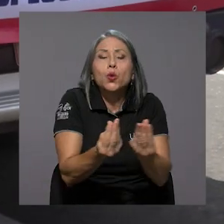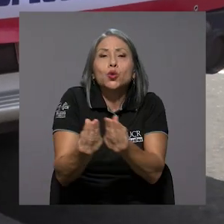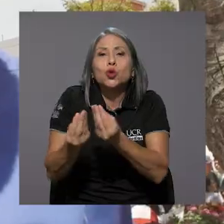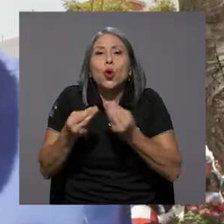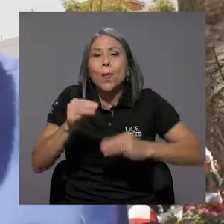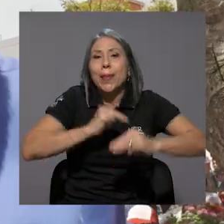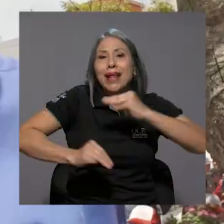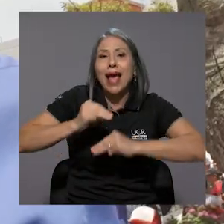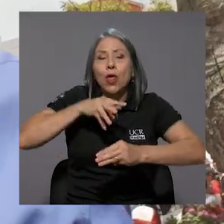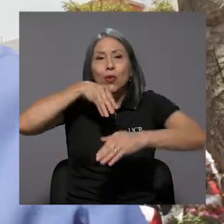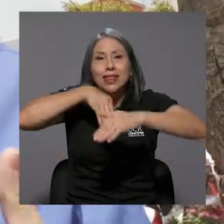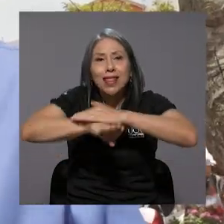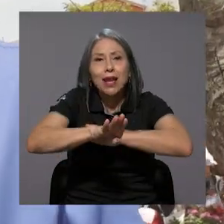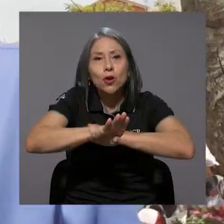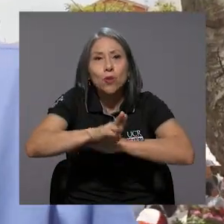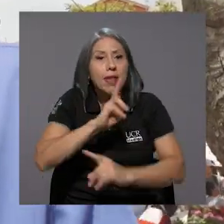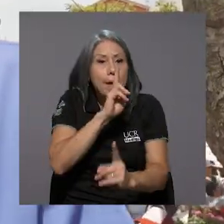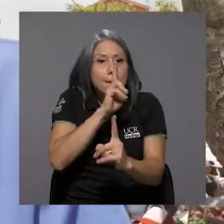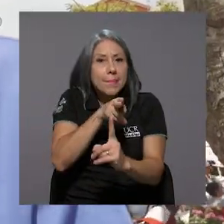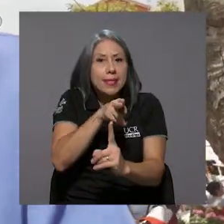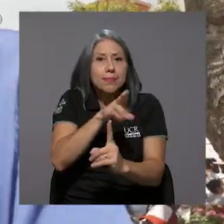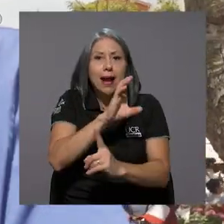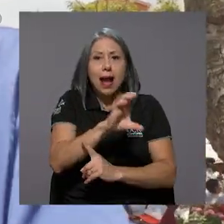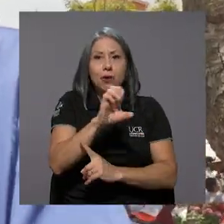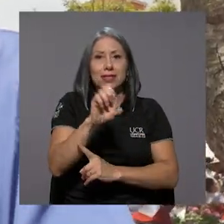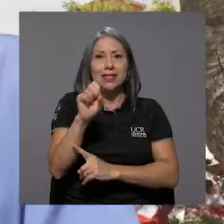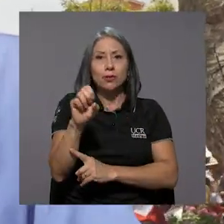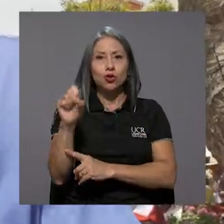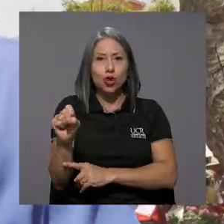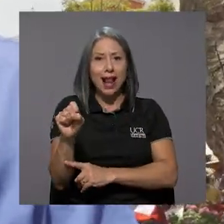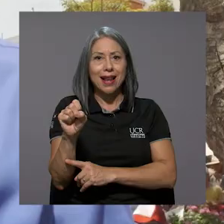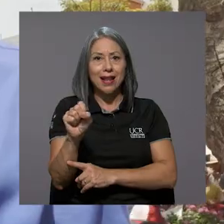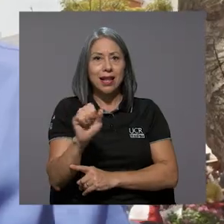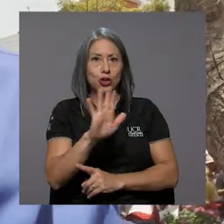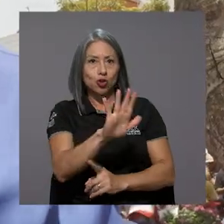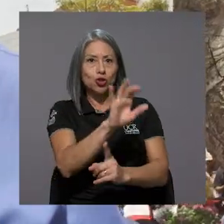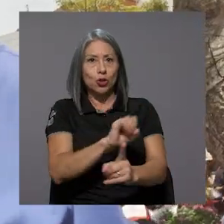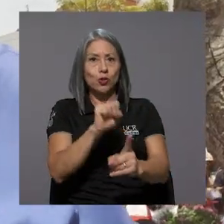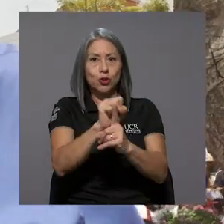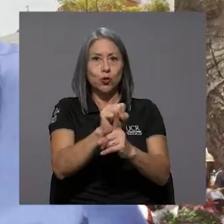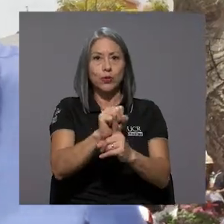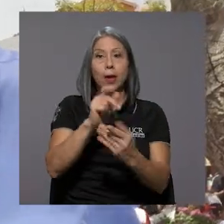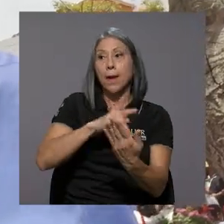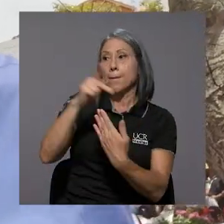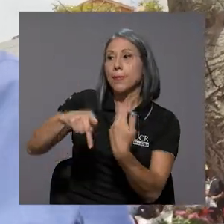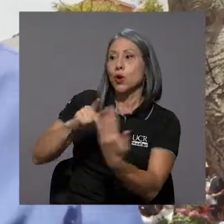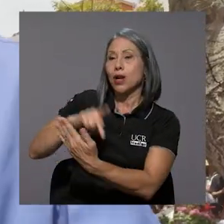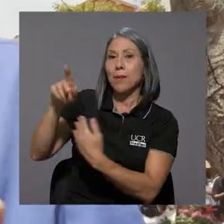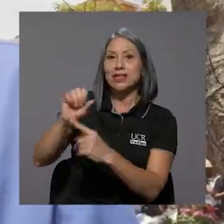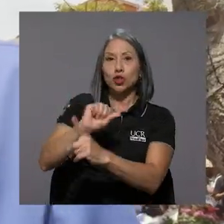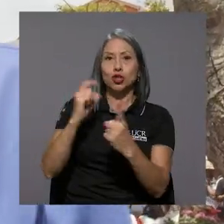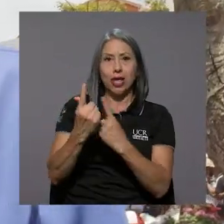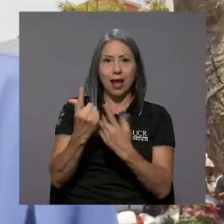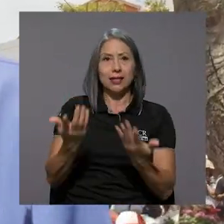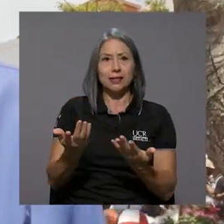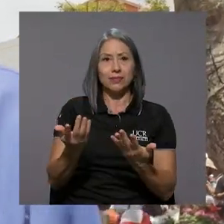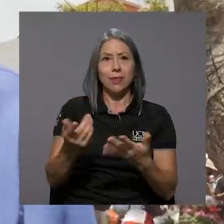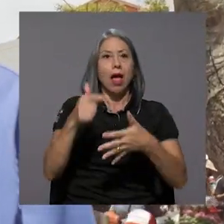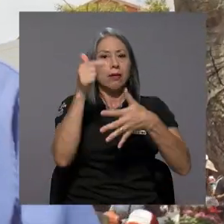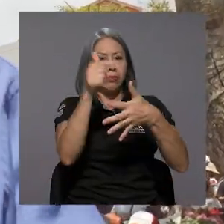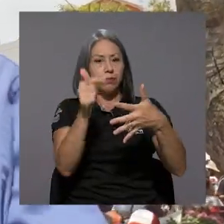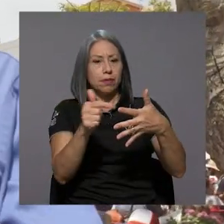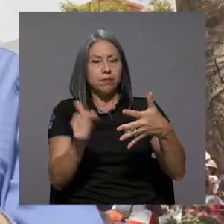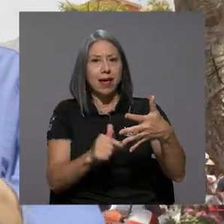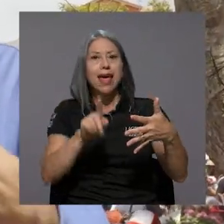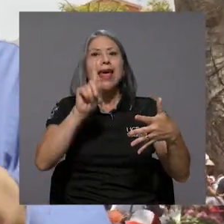el mercado interno, la misma situación de la caja costarricense del seguro social, los programas sociales.